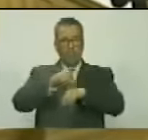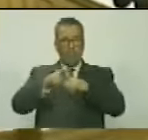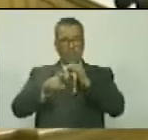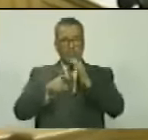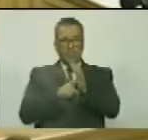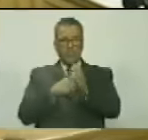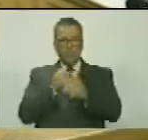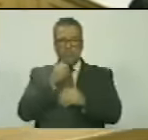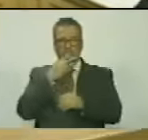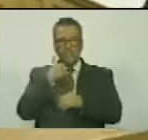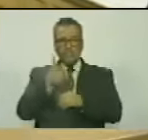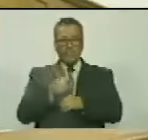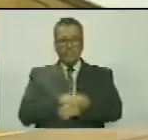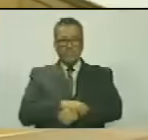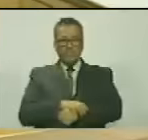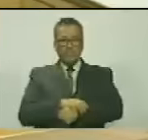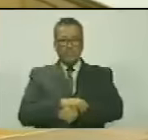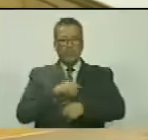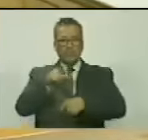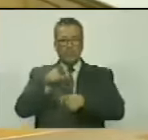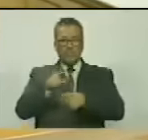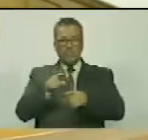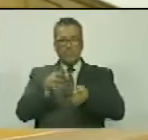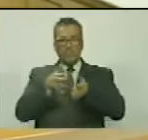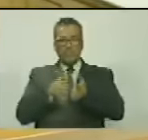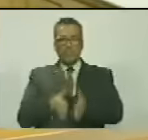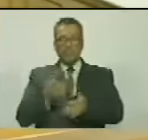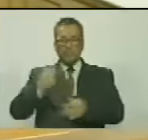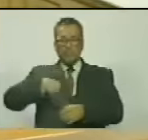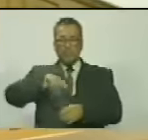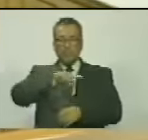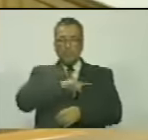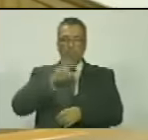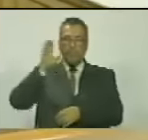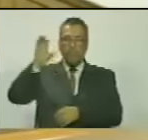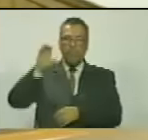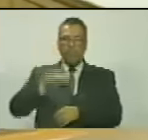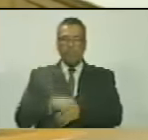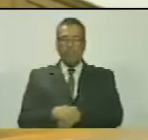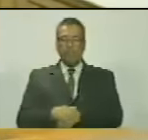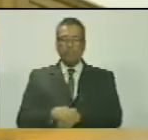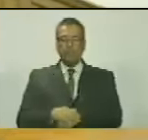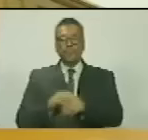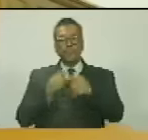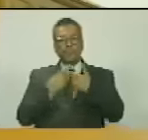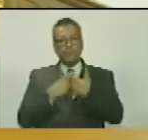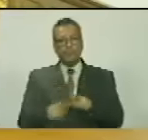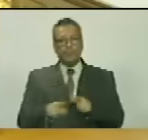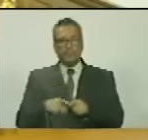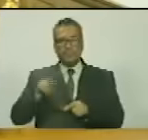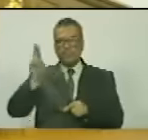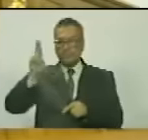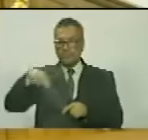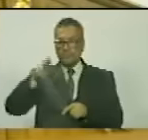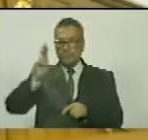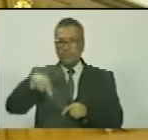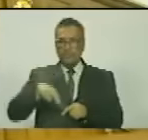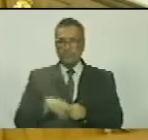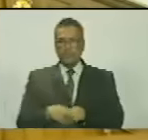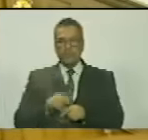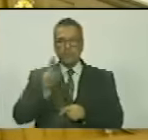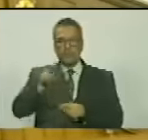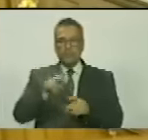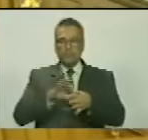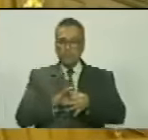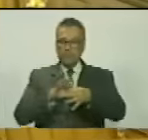efervescencia de la etapa caudillesca de nuestra patria, pero que nunca, nunca